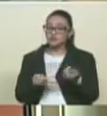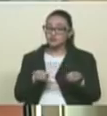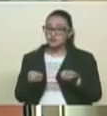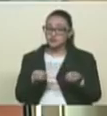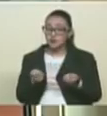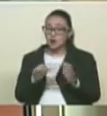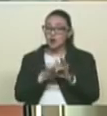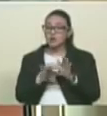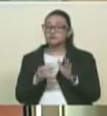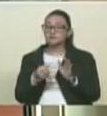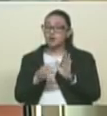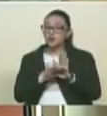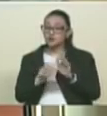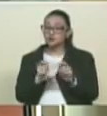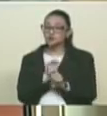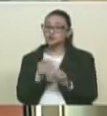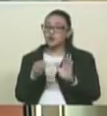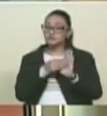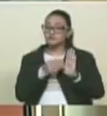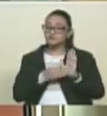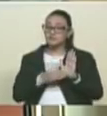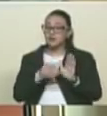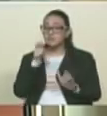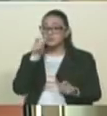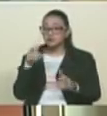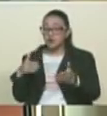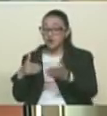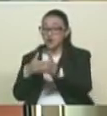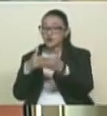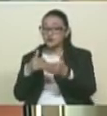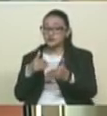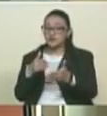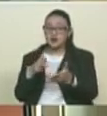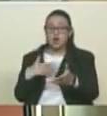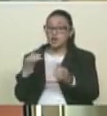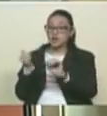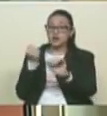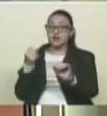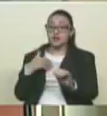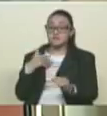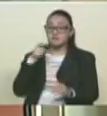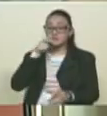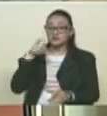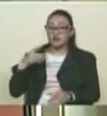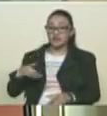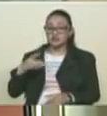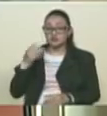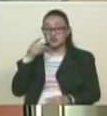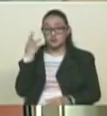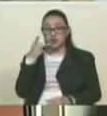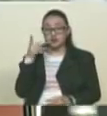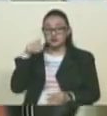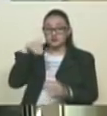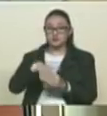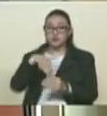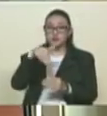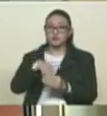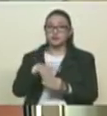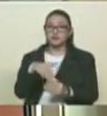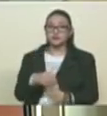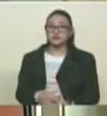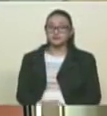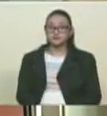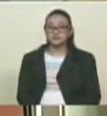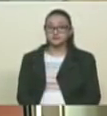Constitución y en las leyes contra aquellos partidos que impidan los derechos políticos de los ciudadanos y ciudadanas